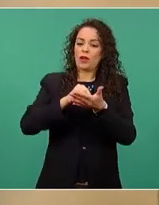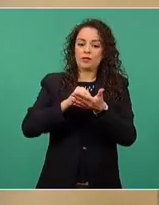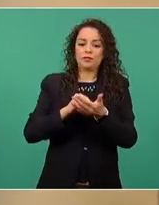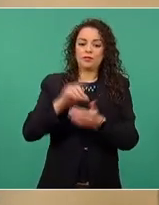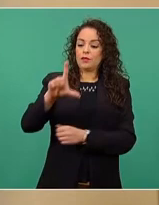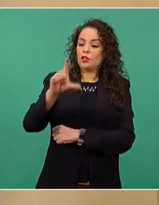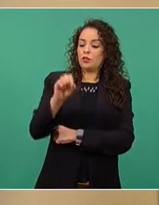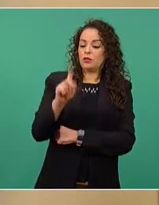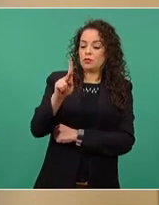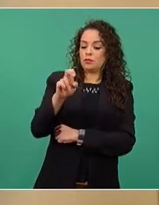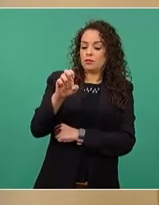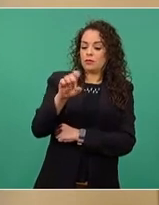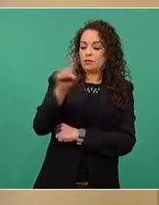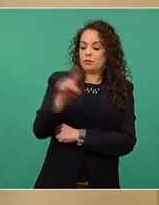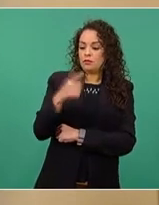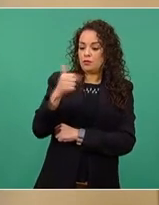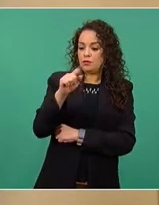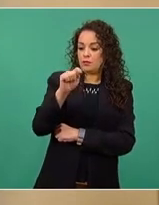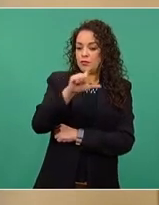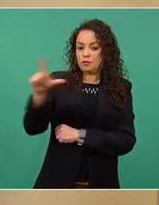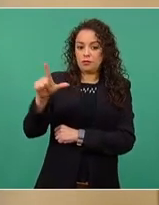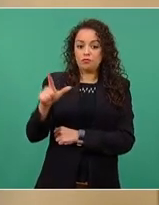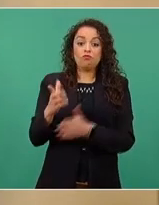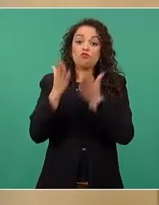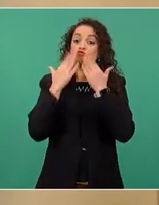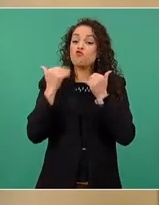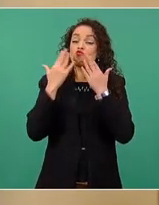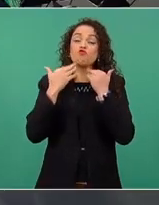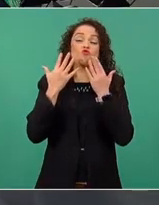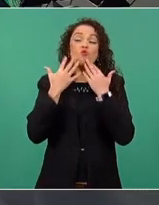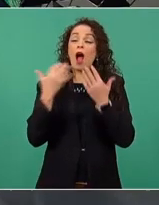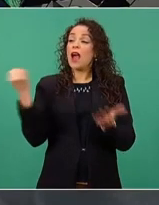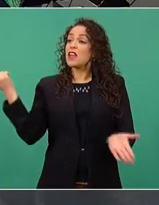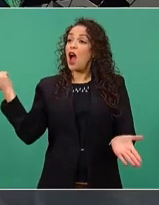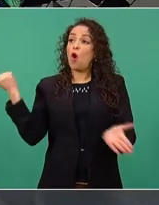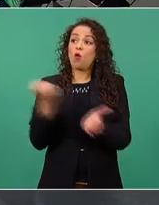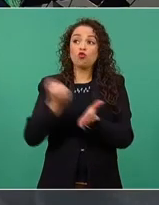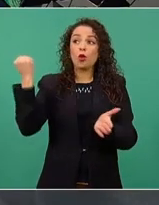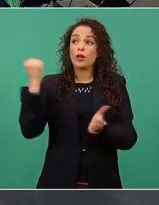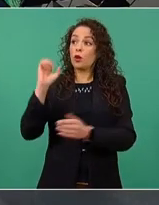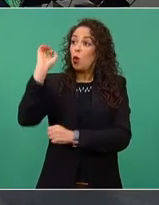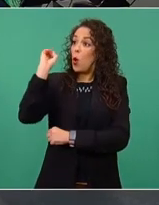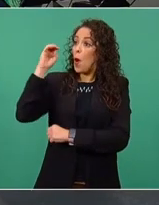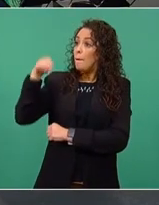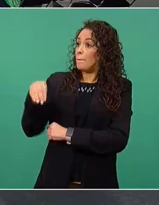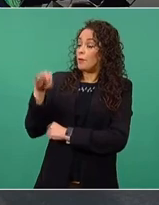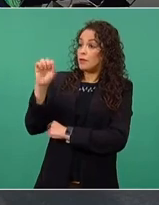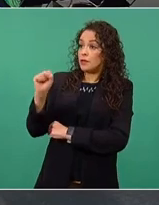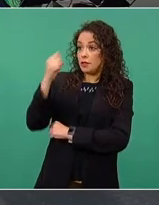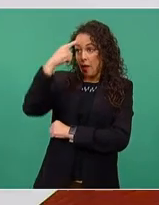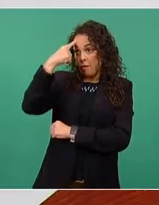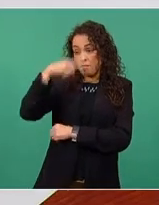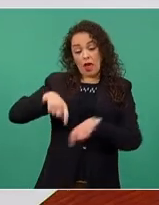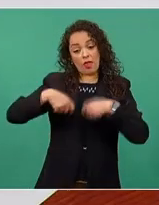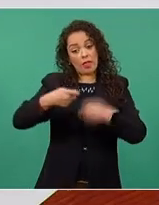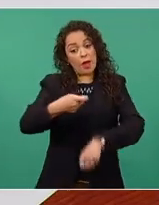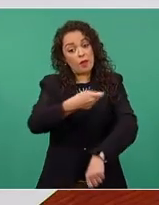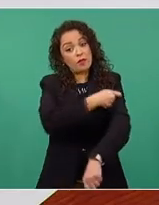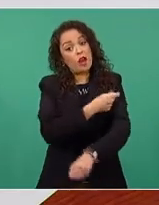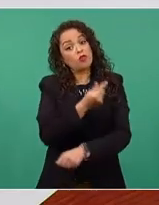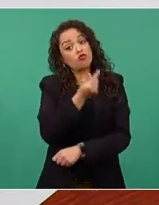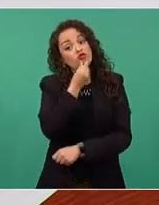no hay autorización de la OMS para que se vacunen a niños.